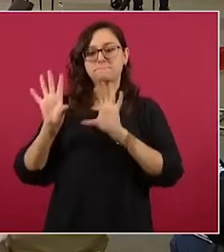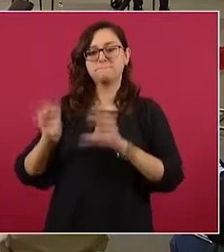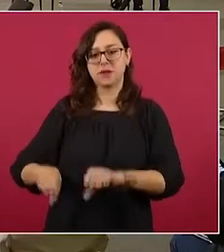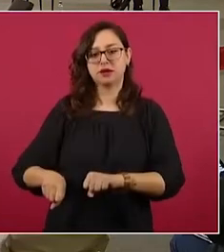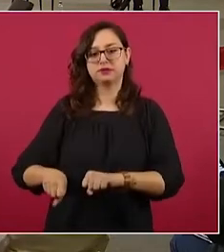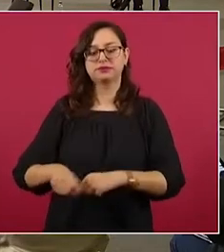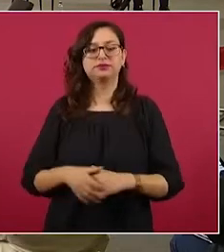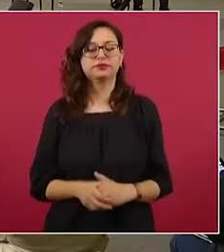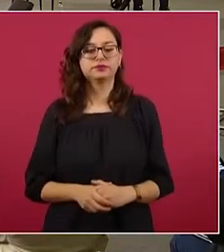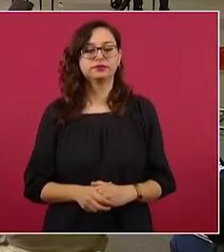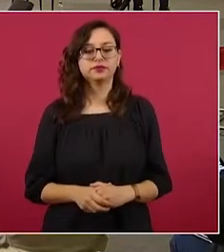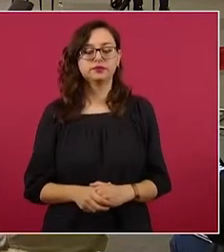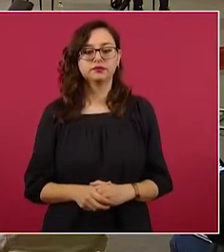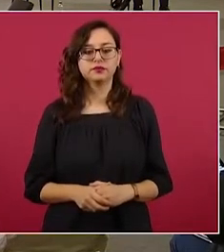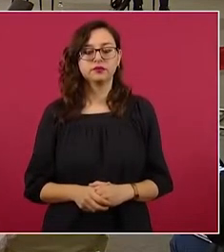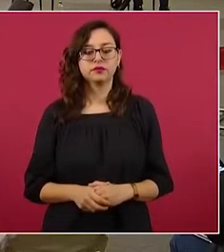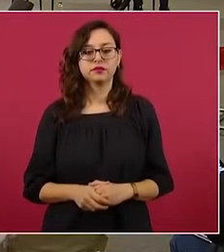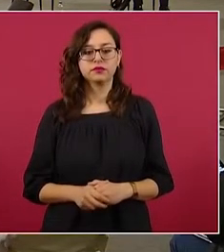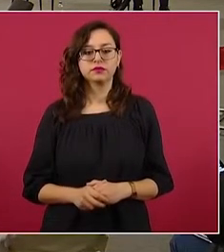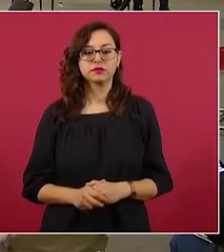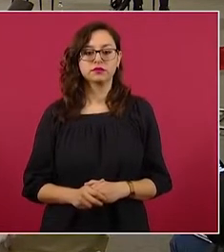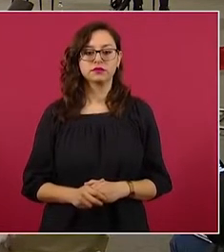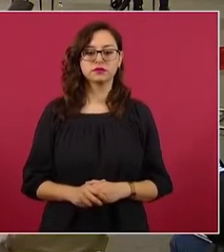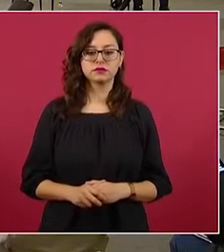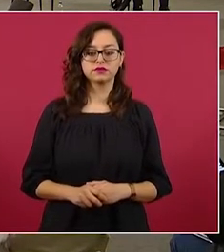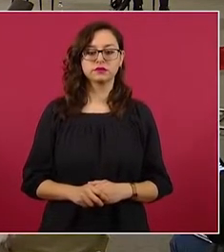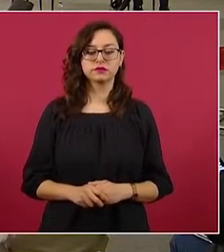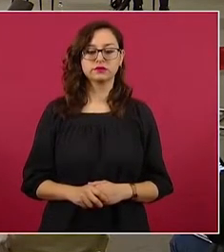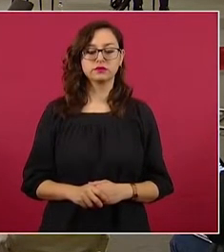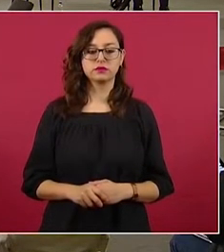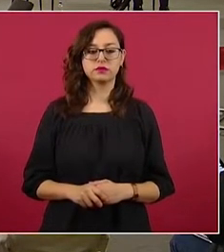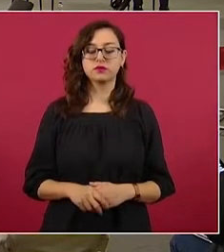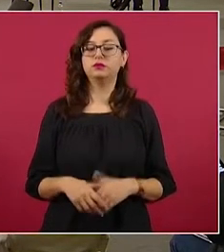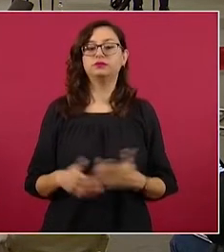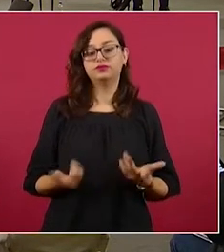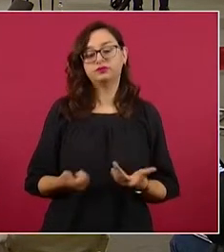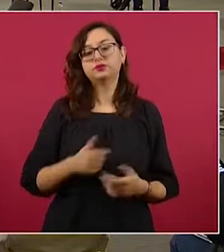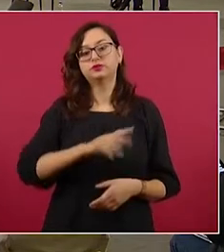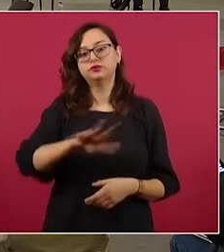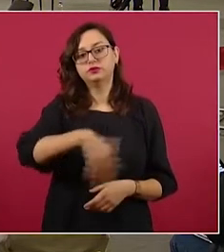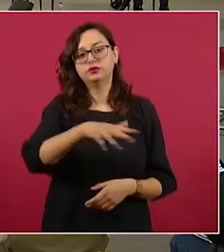Con relación a la búsqueda de José N. alias El Chueco,